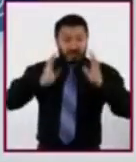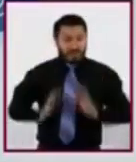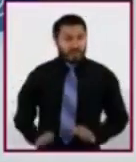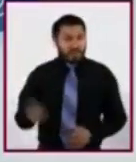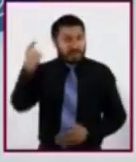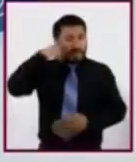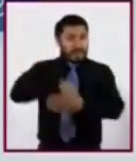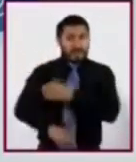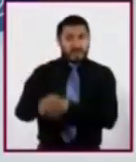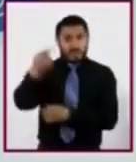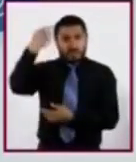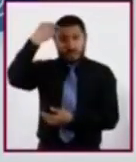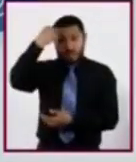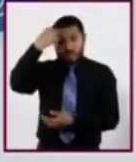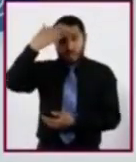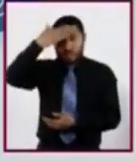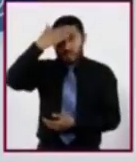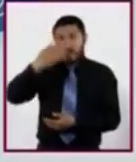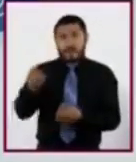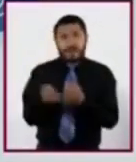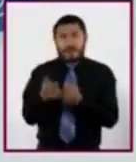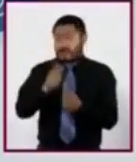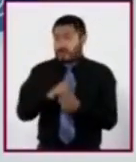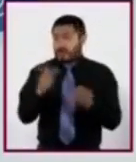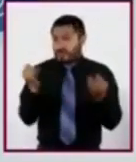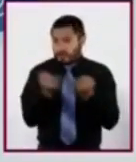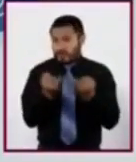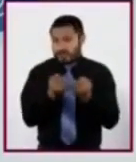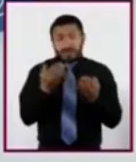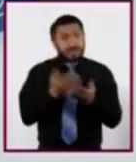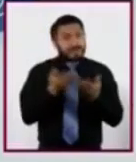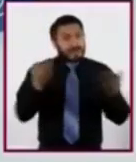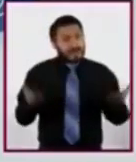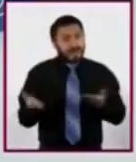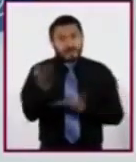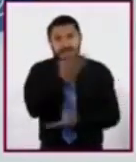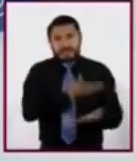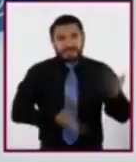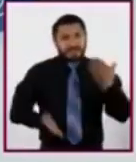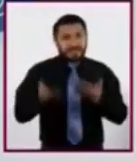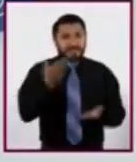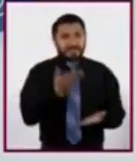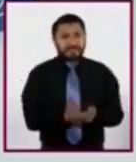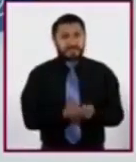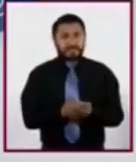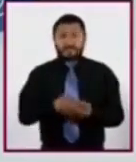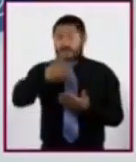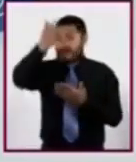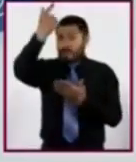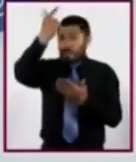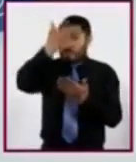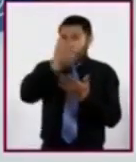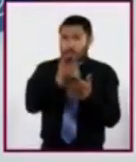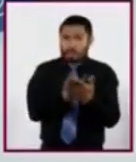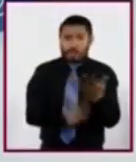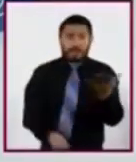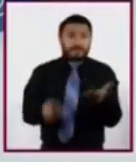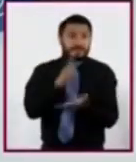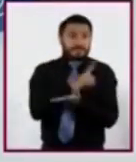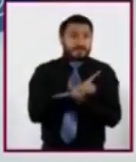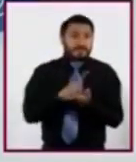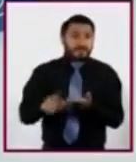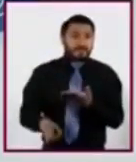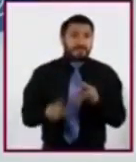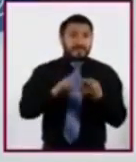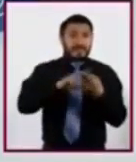mental y social. A continuación, comparto con ustedes una lista de derechos y